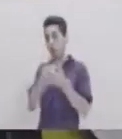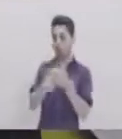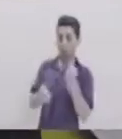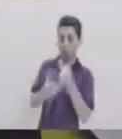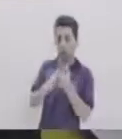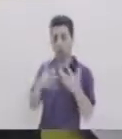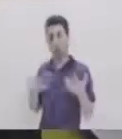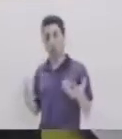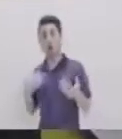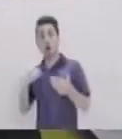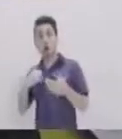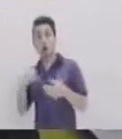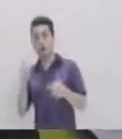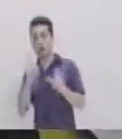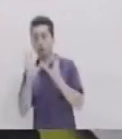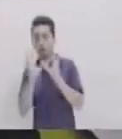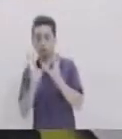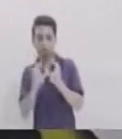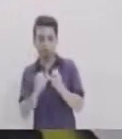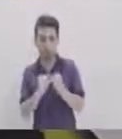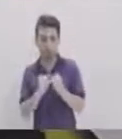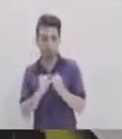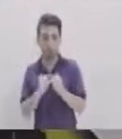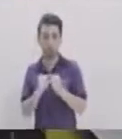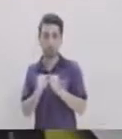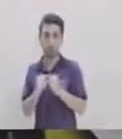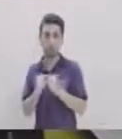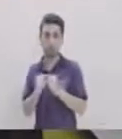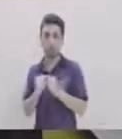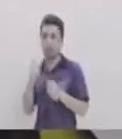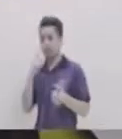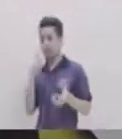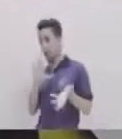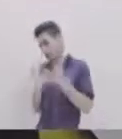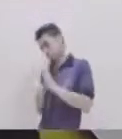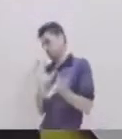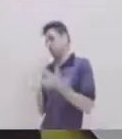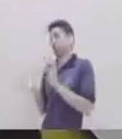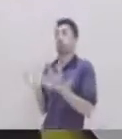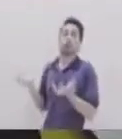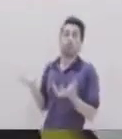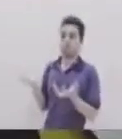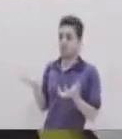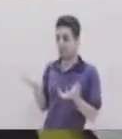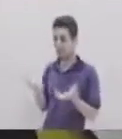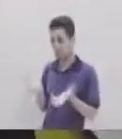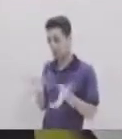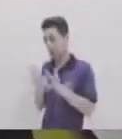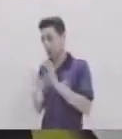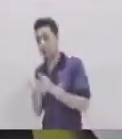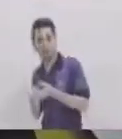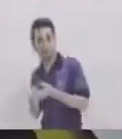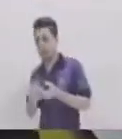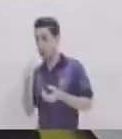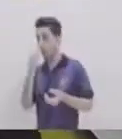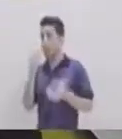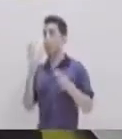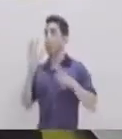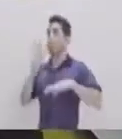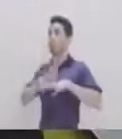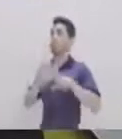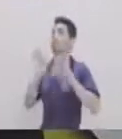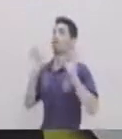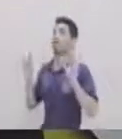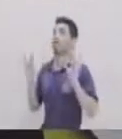Si es ropa Que no se arrugue Que no llegue Muy desordenada O poco doblada Si es un producto alimenticio